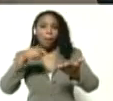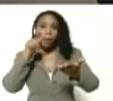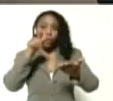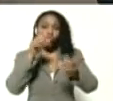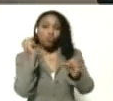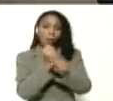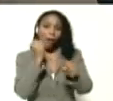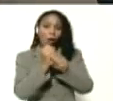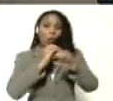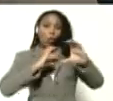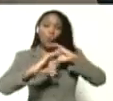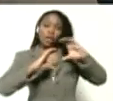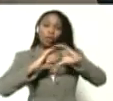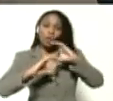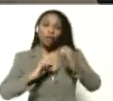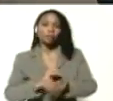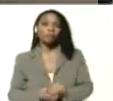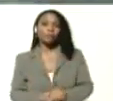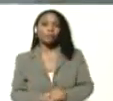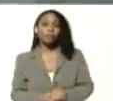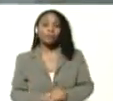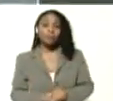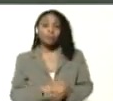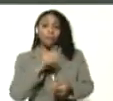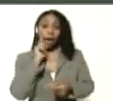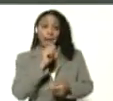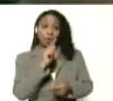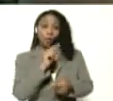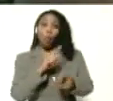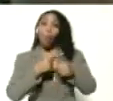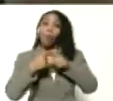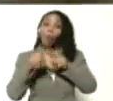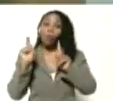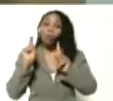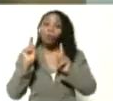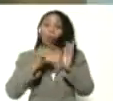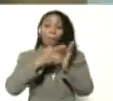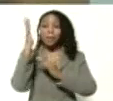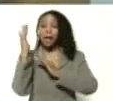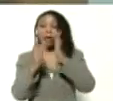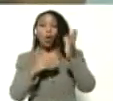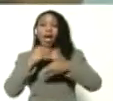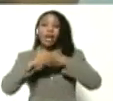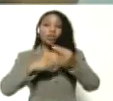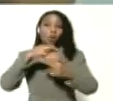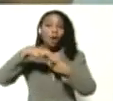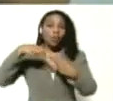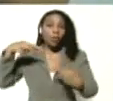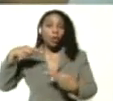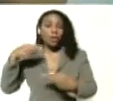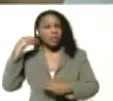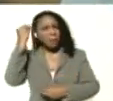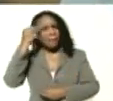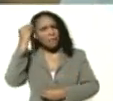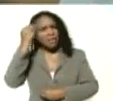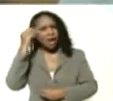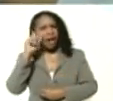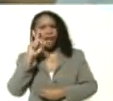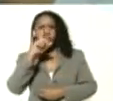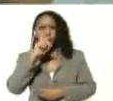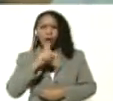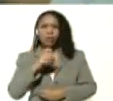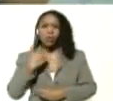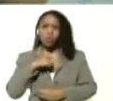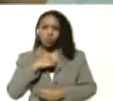trabajo comunicacional. El PAE es otro milagro, hecho en revolución. ¿Quién iba a pensar hace un año que